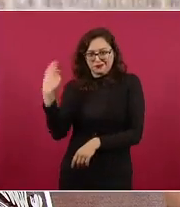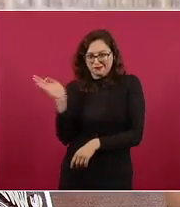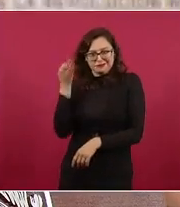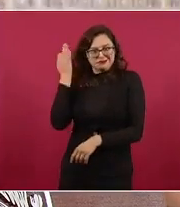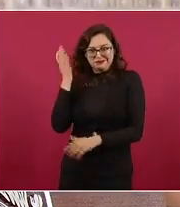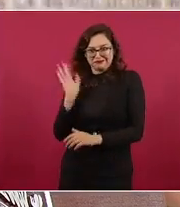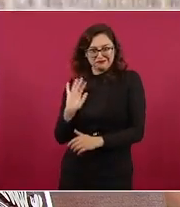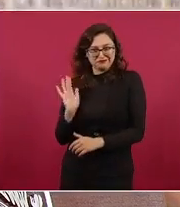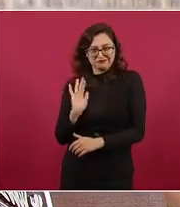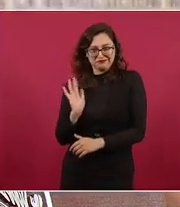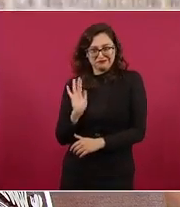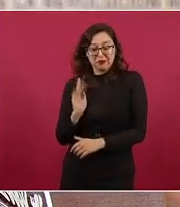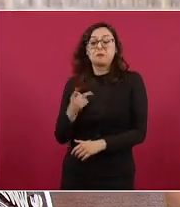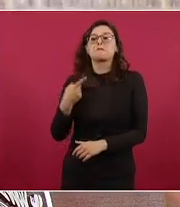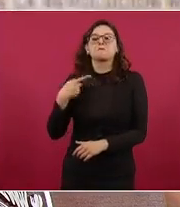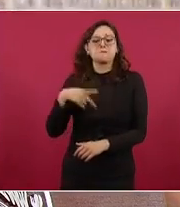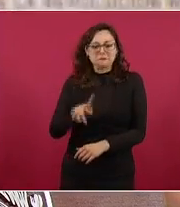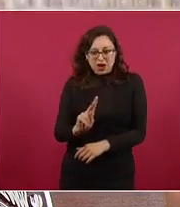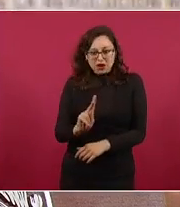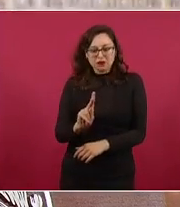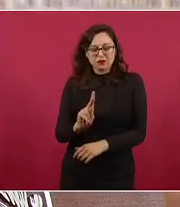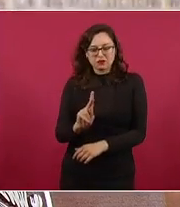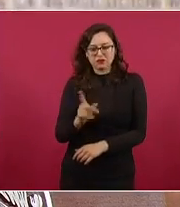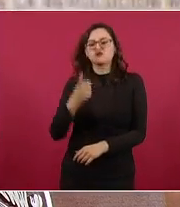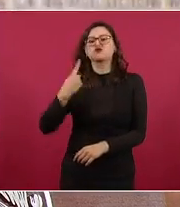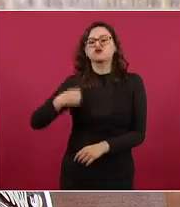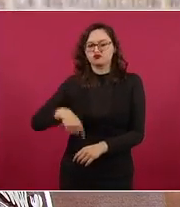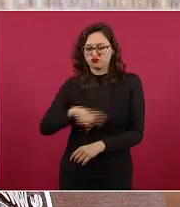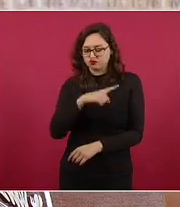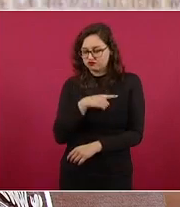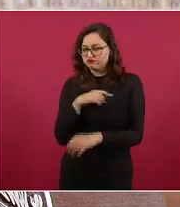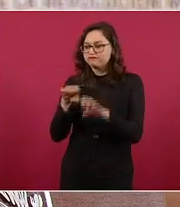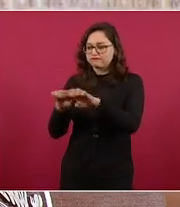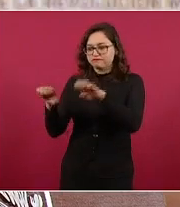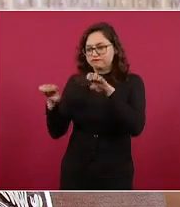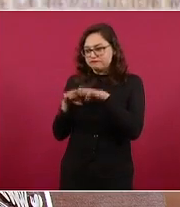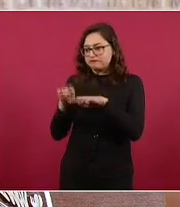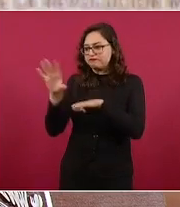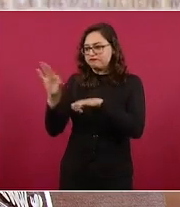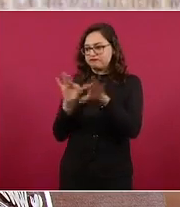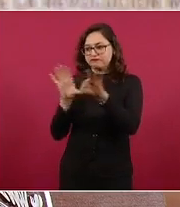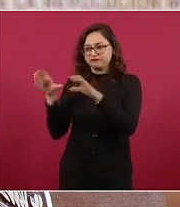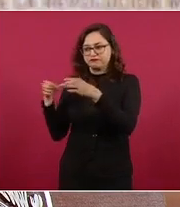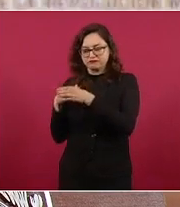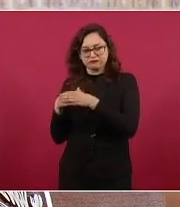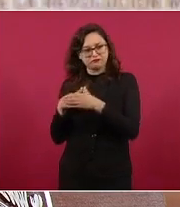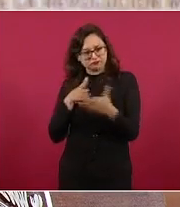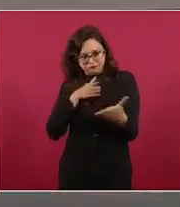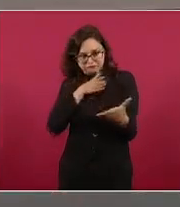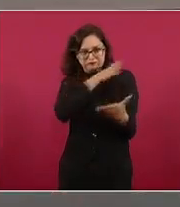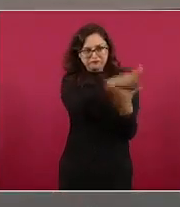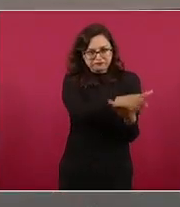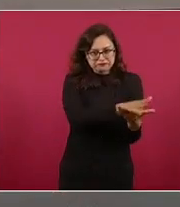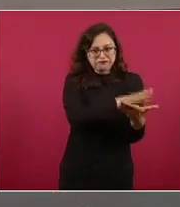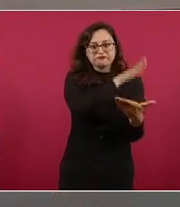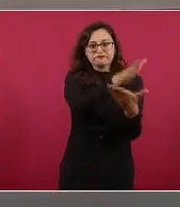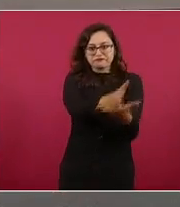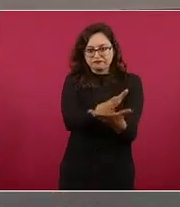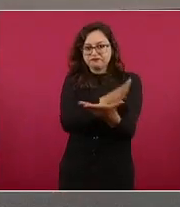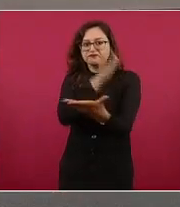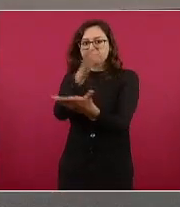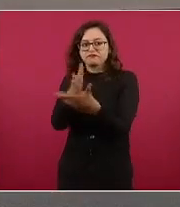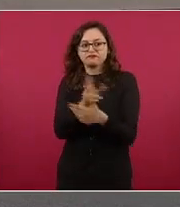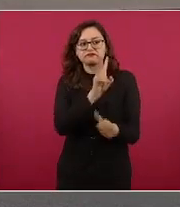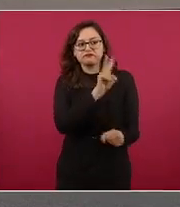enviamos equipos de investigación para actuar precisamente para que no se proteja a